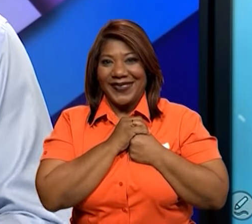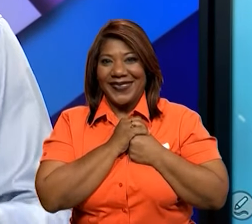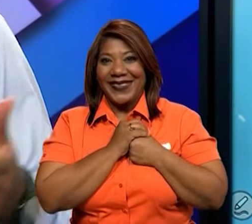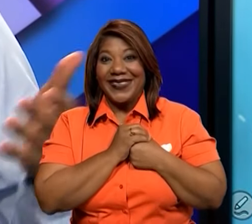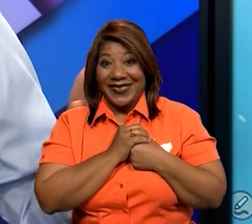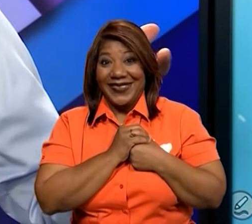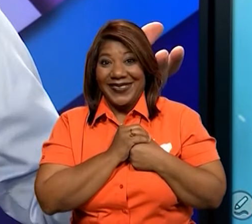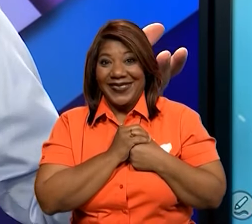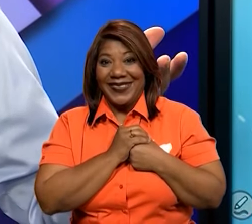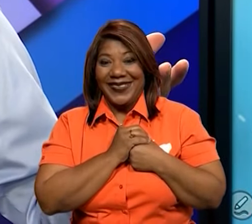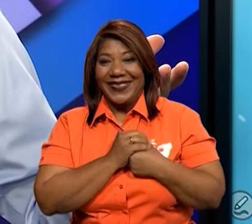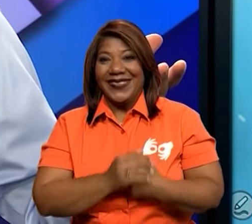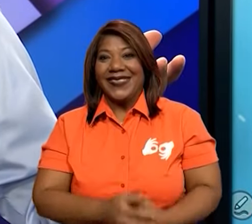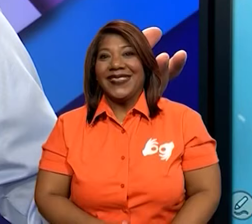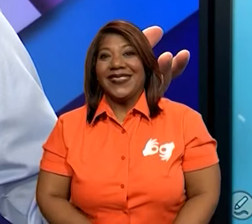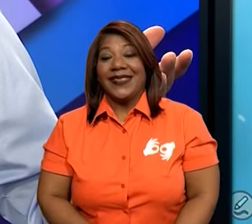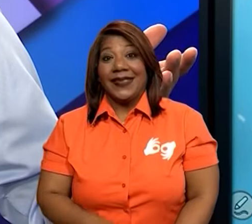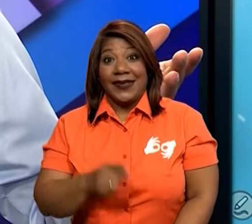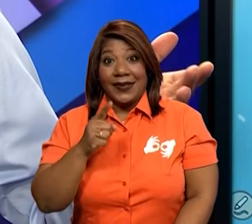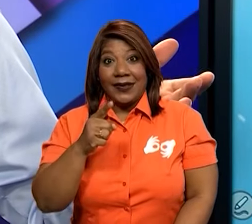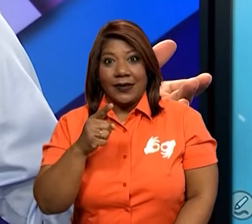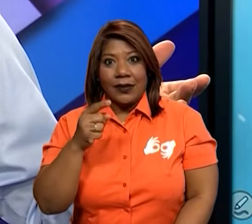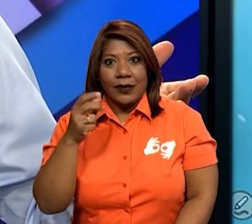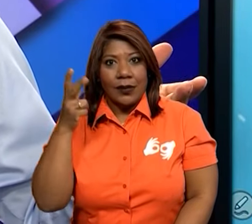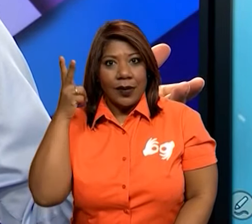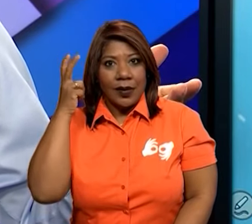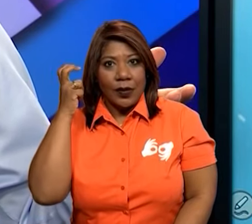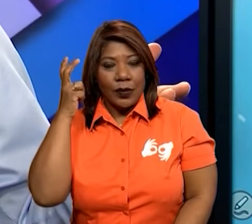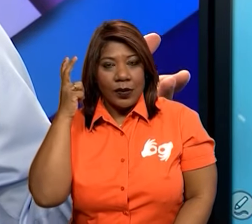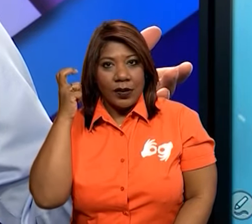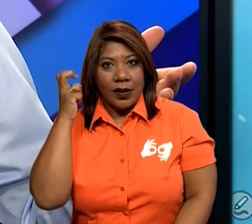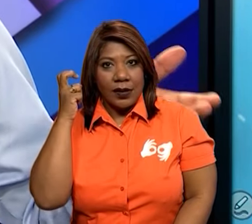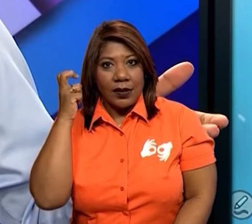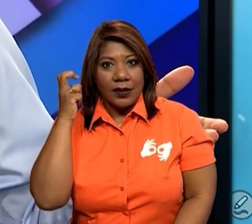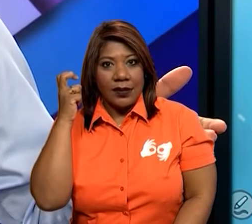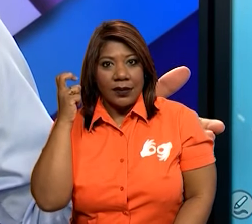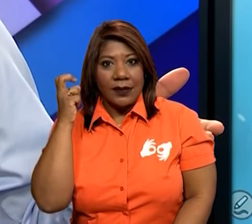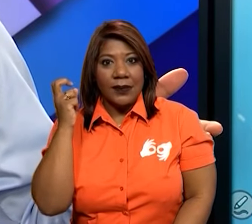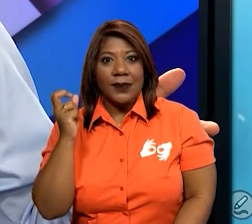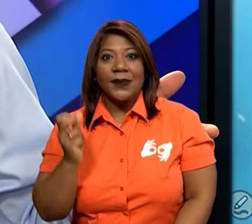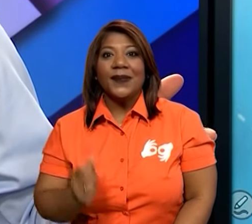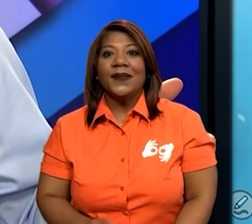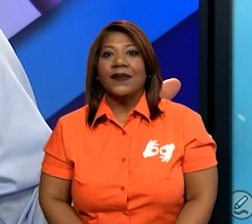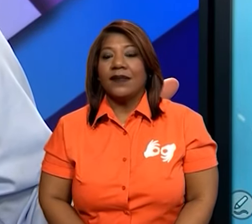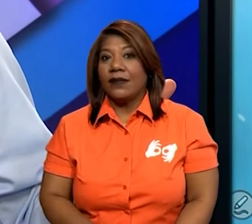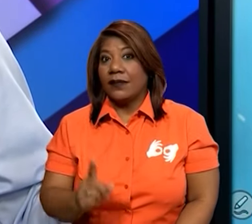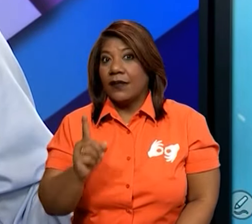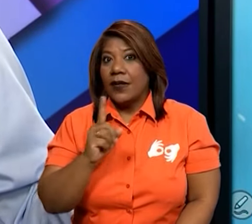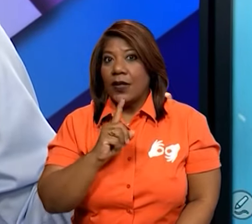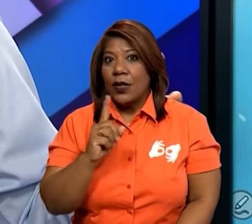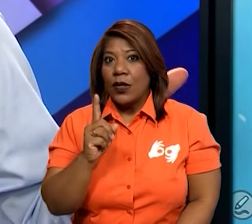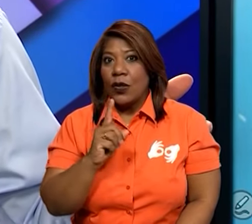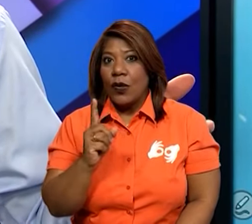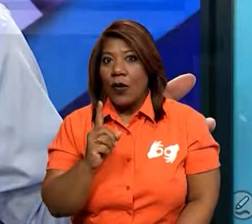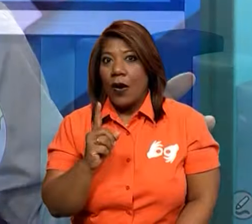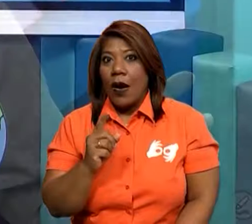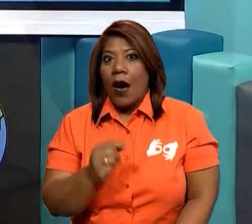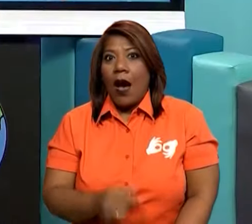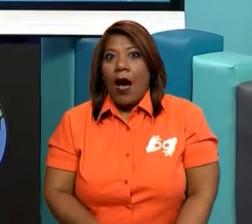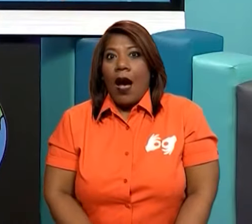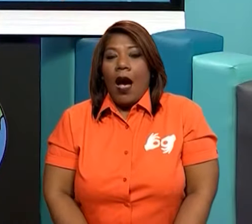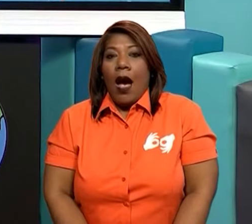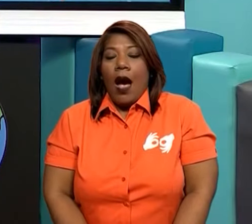Ahora sí, ¿me pudiste escuchar? ¿Me escuchaste? No, ¿verdad? ¿Qué te pareció?